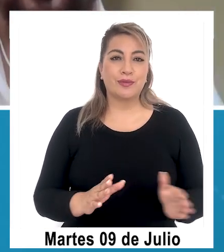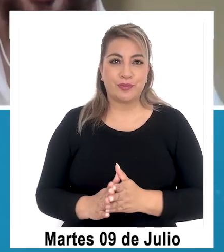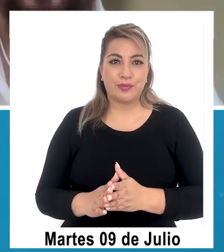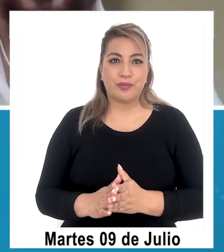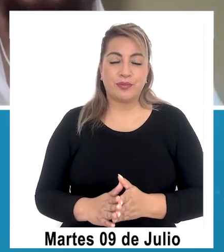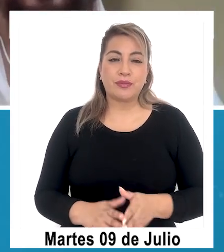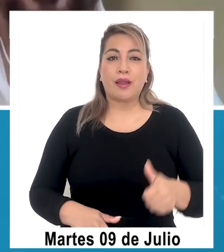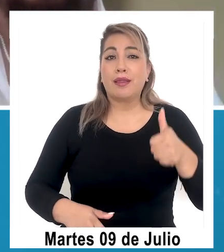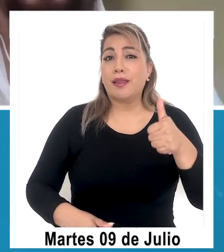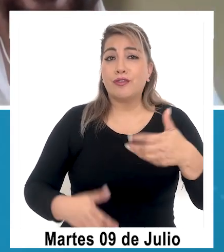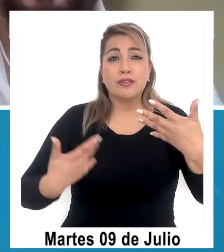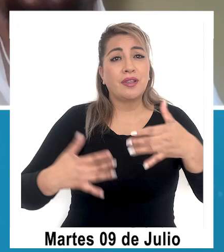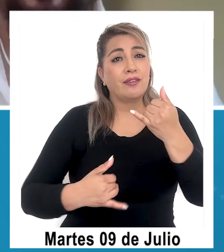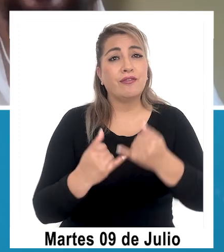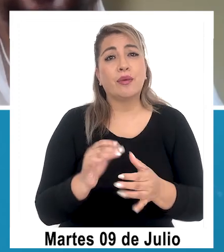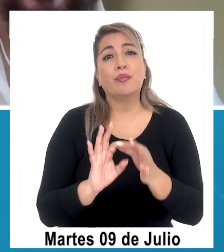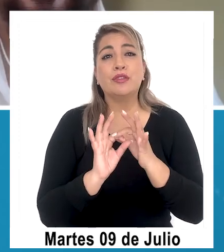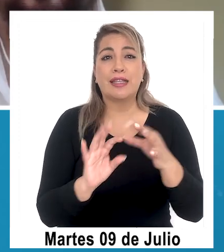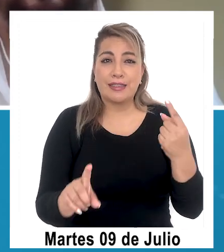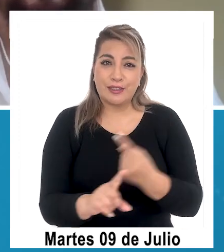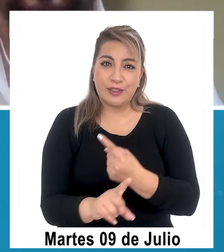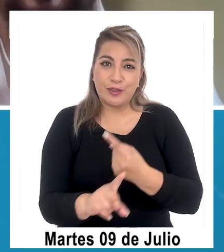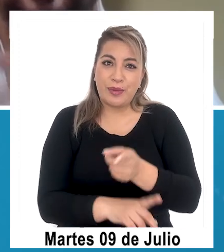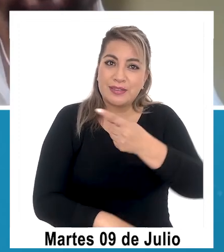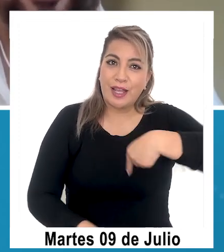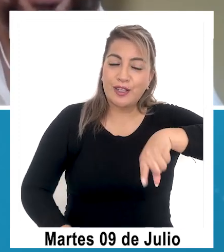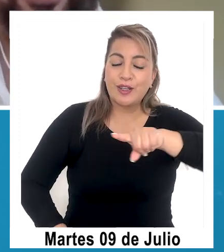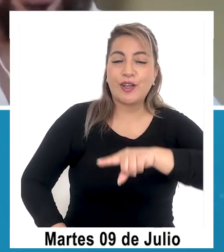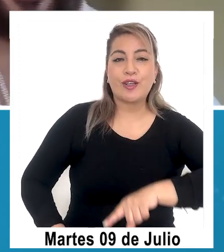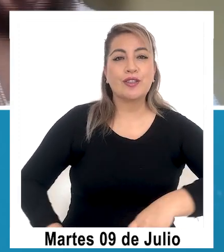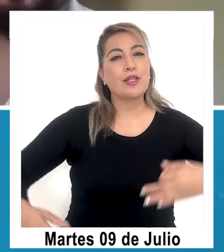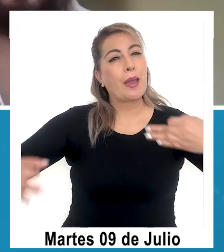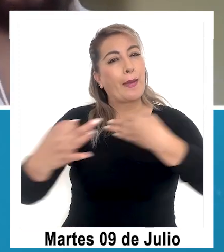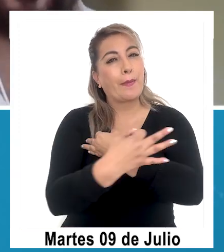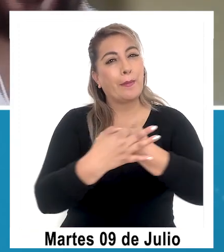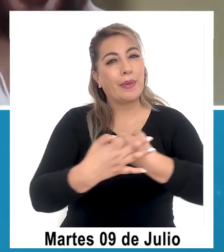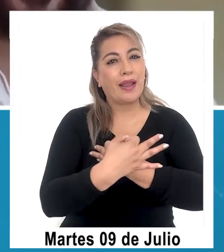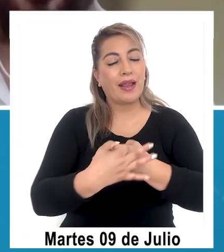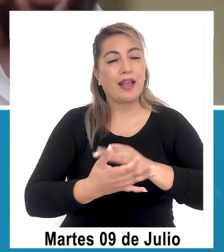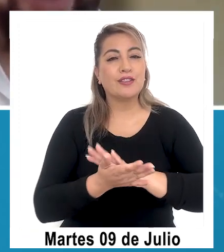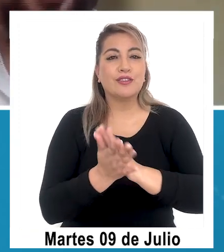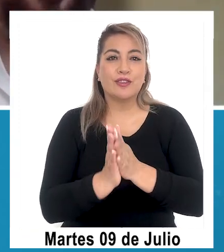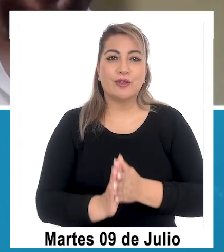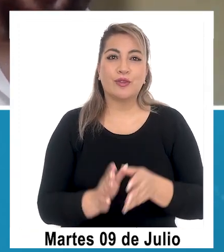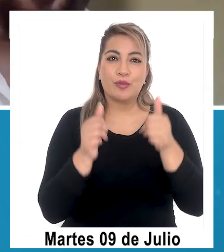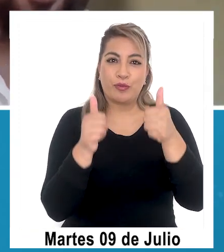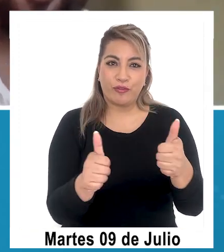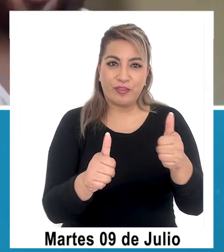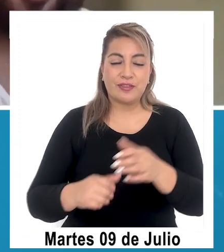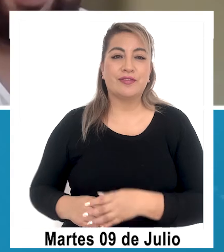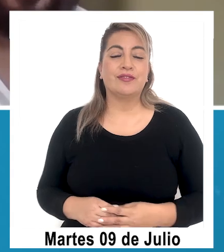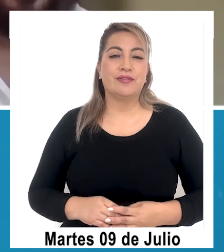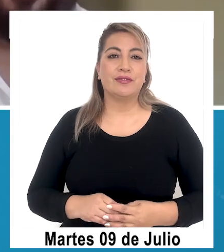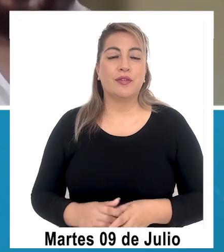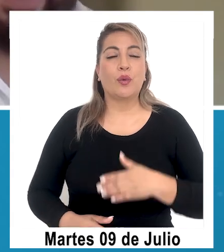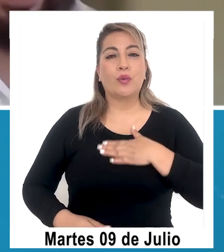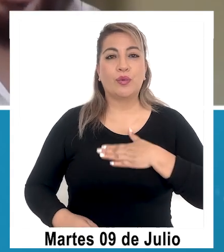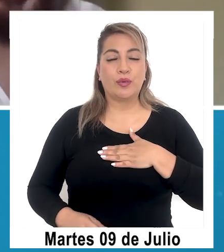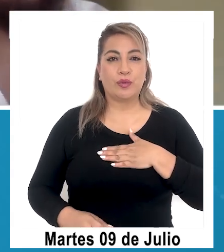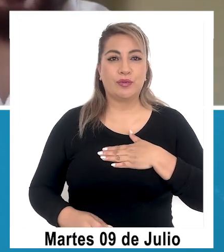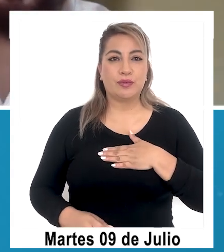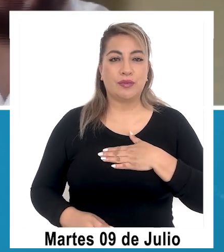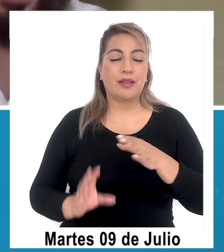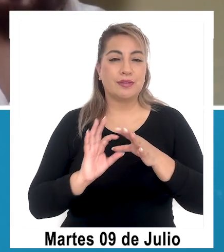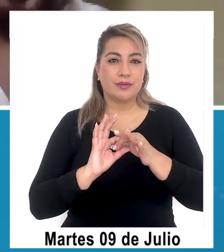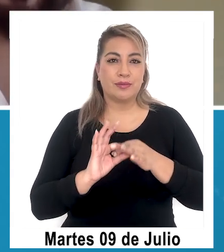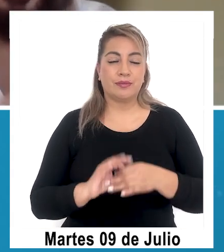Eh director ya nos tenemos que ir muchas gracias por haber estado con nosotros y darnos este este espacio en su agenda que esté muy bien. Perfecto, un gusto. Eh muchas